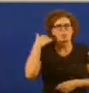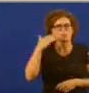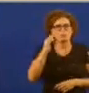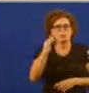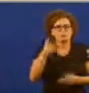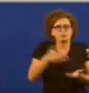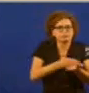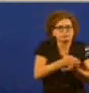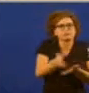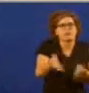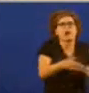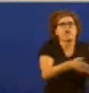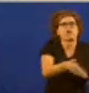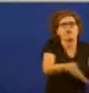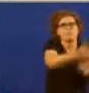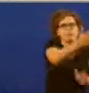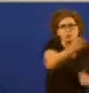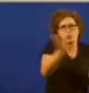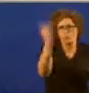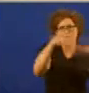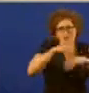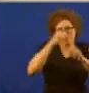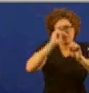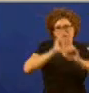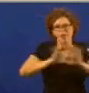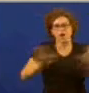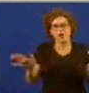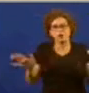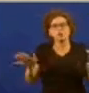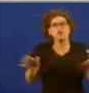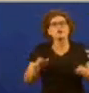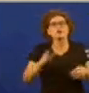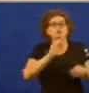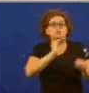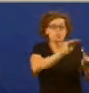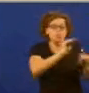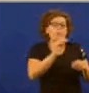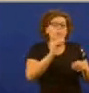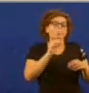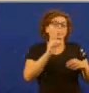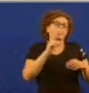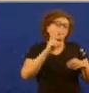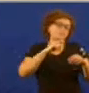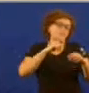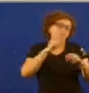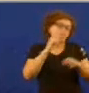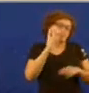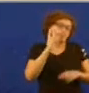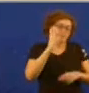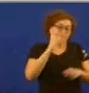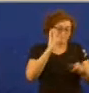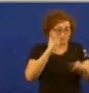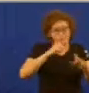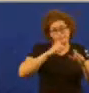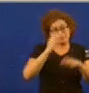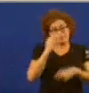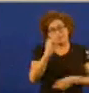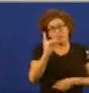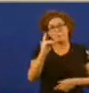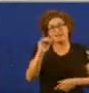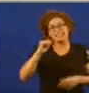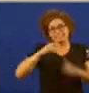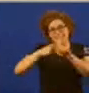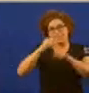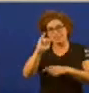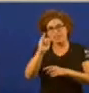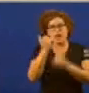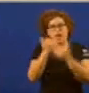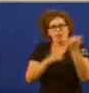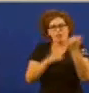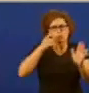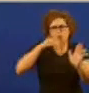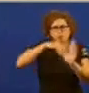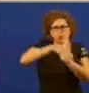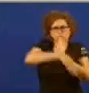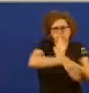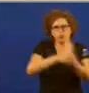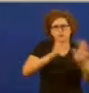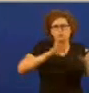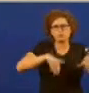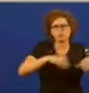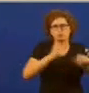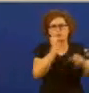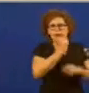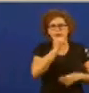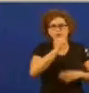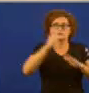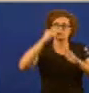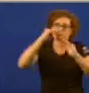a súa política despreza o imax de maixi o gasto público e privado que eu sensiblemente nos seus anos é